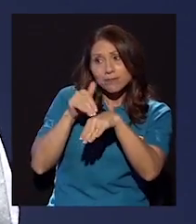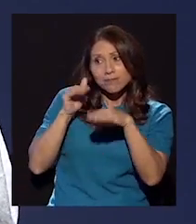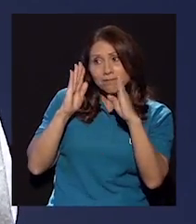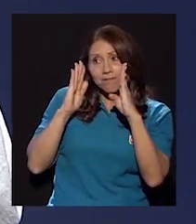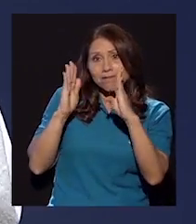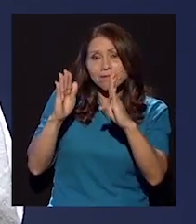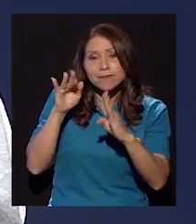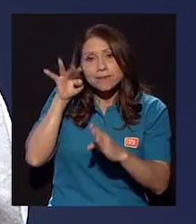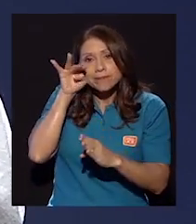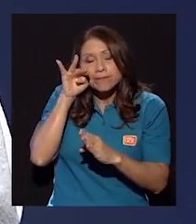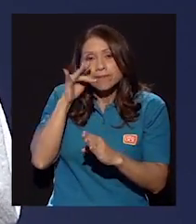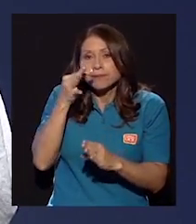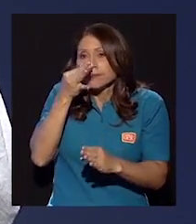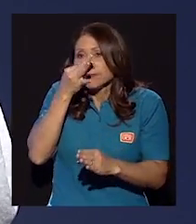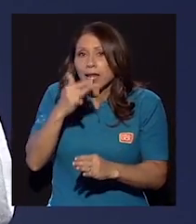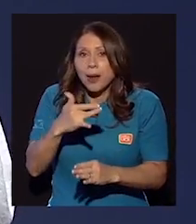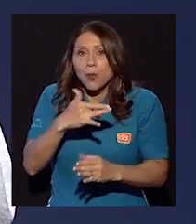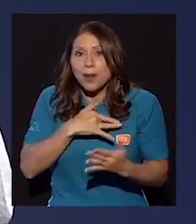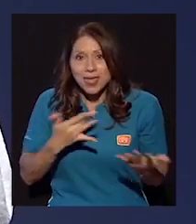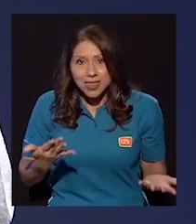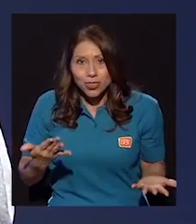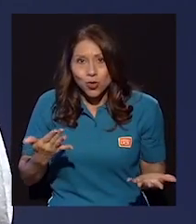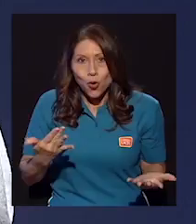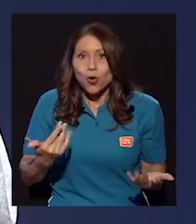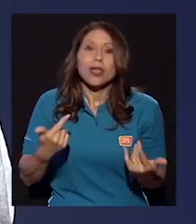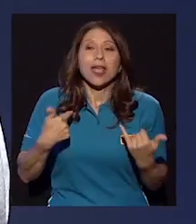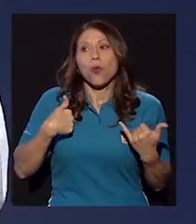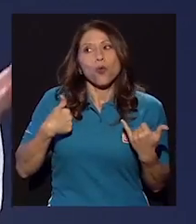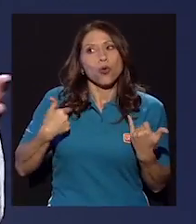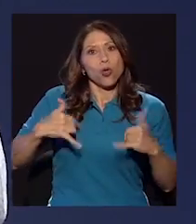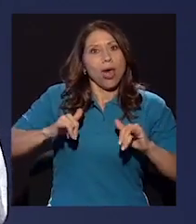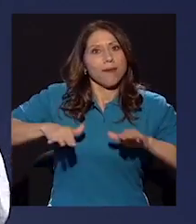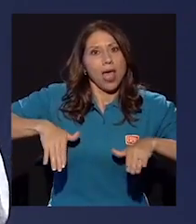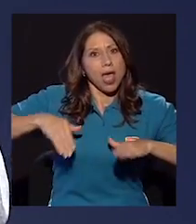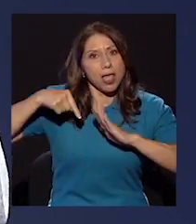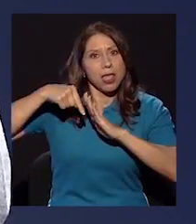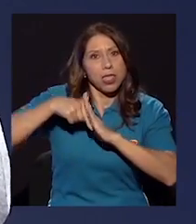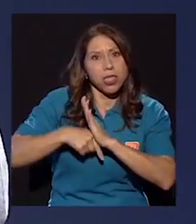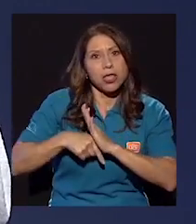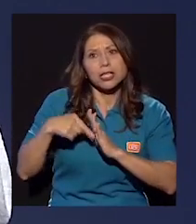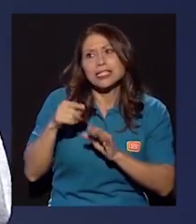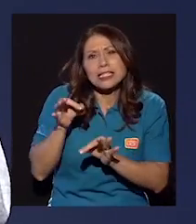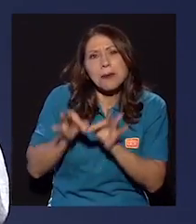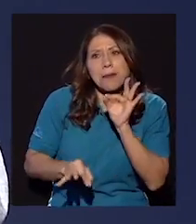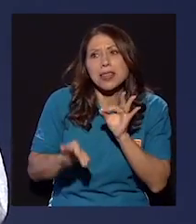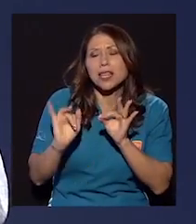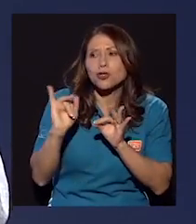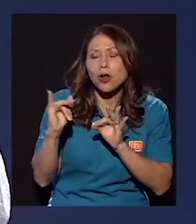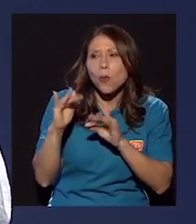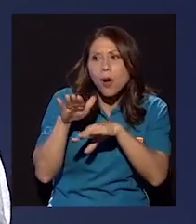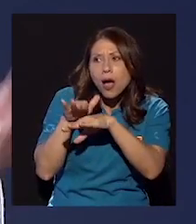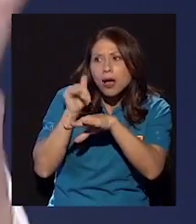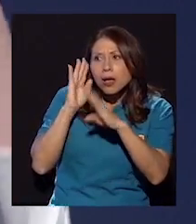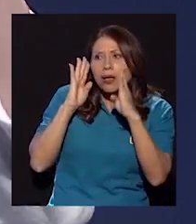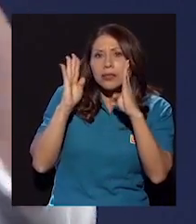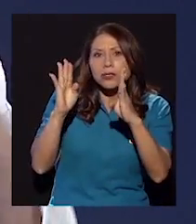enamoramiento que tampoco conoces con mucho detalle, simplemente es una atracción un poco instantánea muchas veces, lo que hacemos es proyectarle